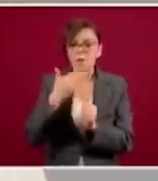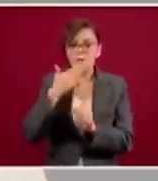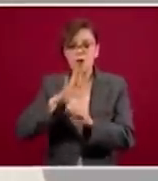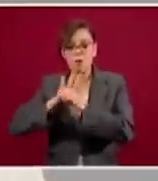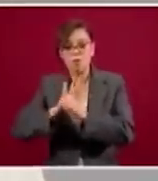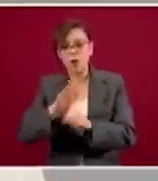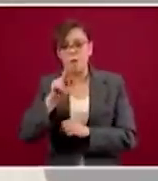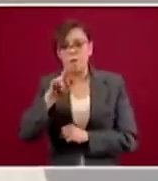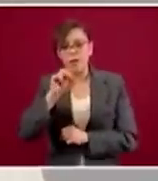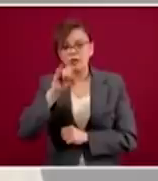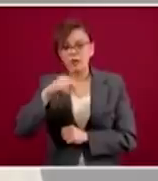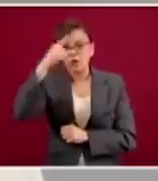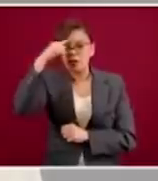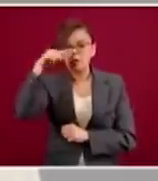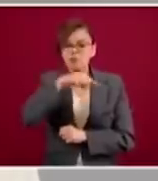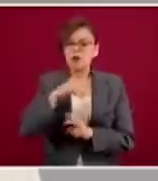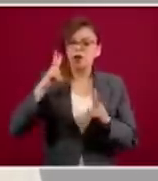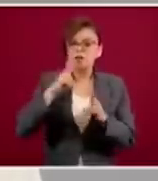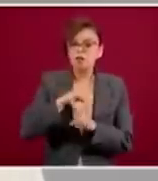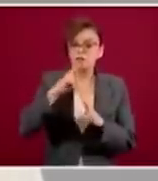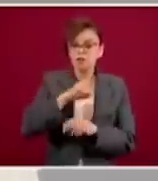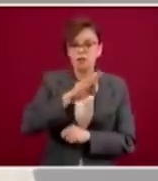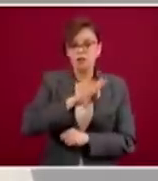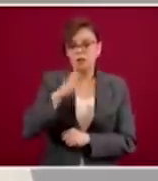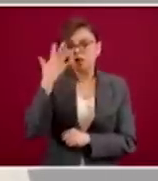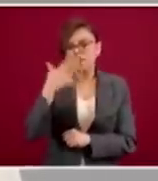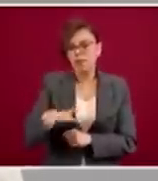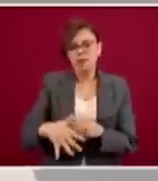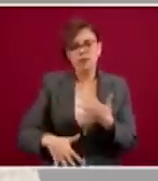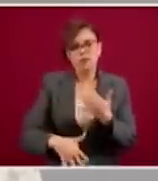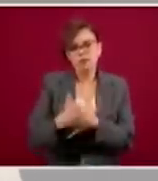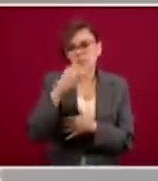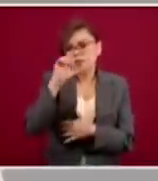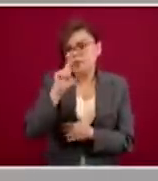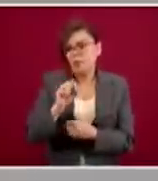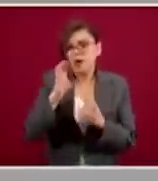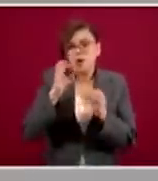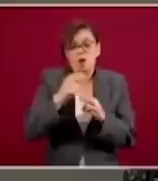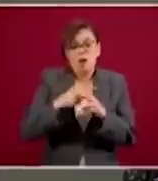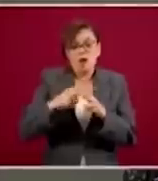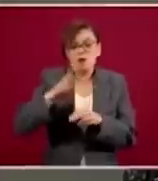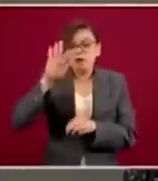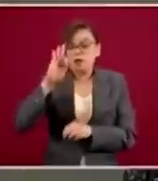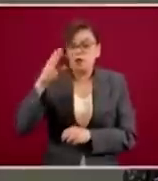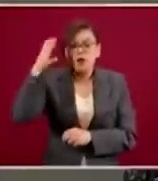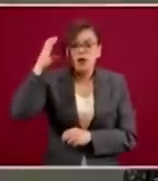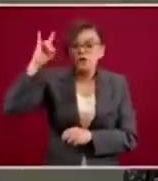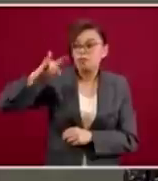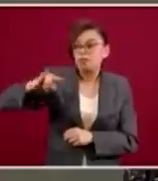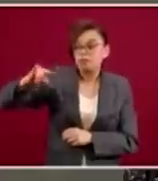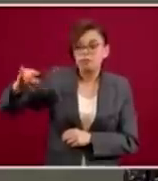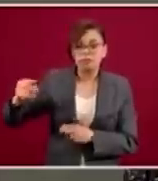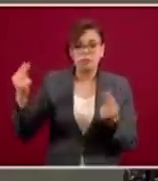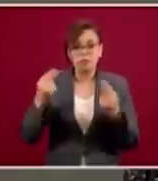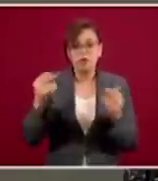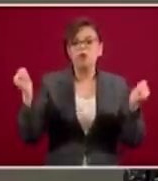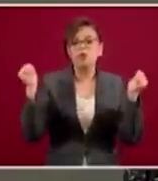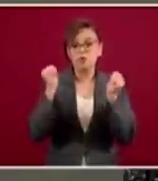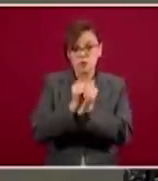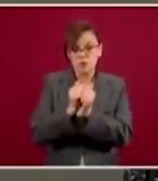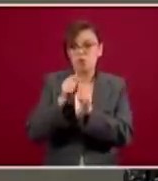de oxígeno para sostener 10, 15, 20, 40, la cantidad de camas necesarias con ventilador,